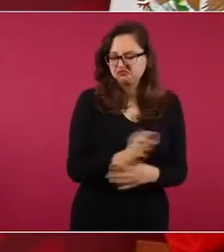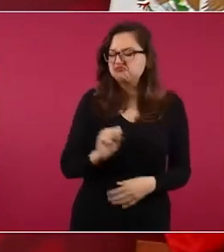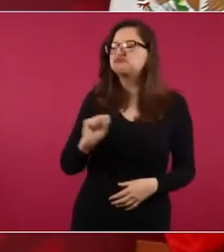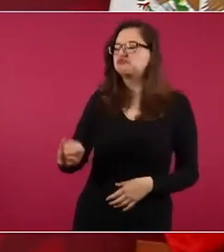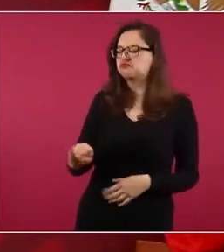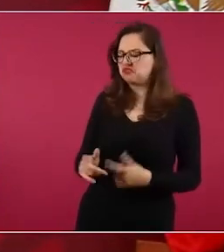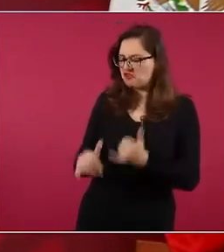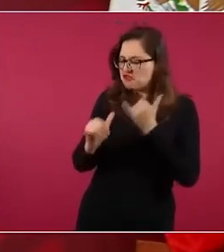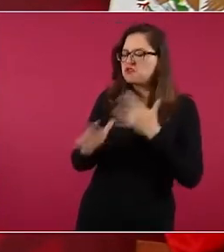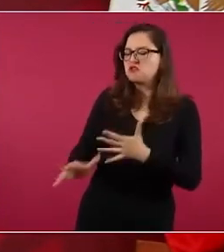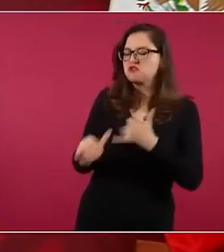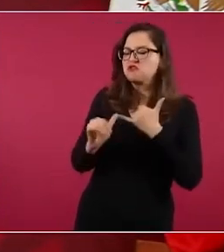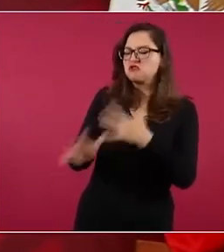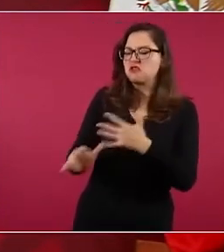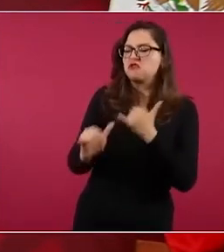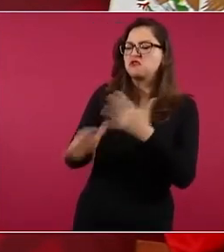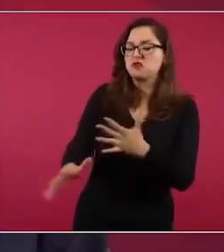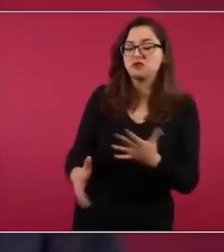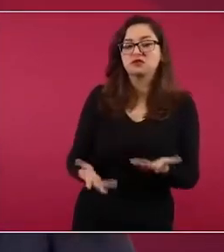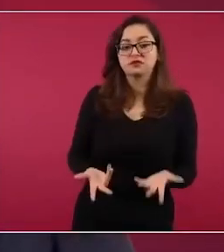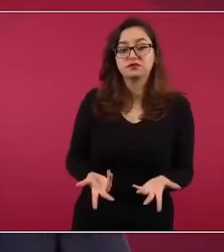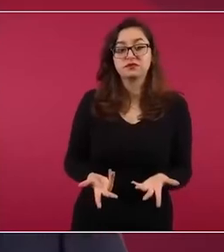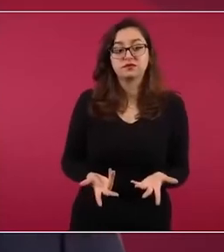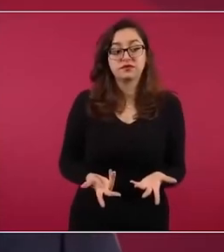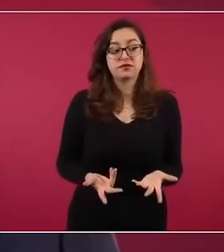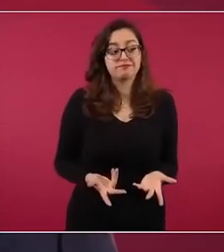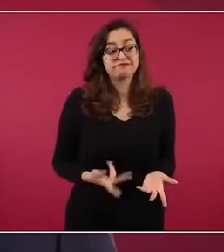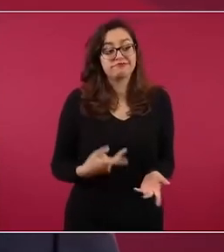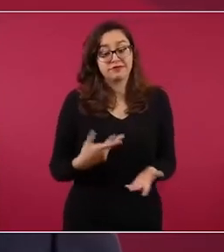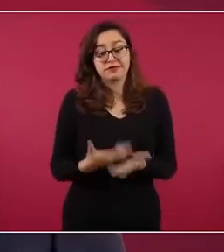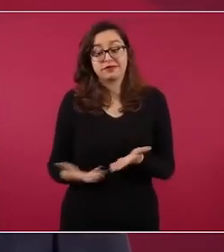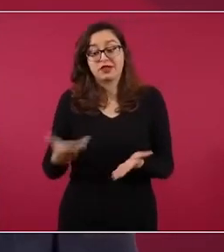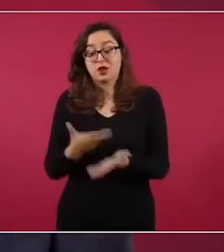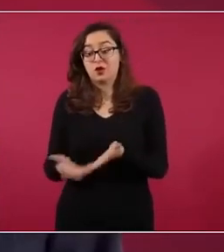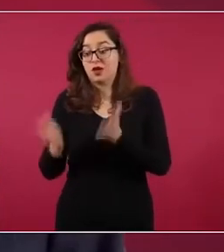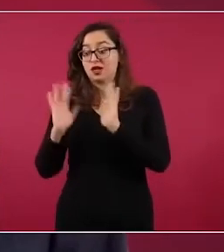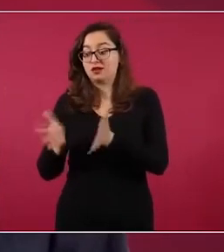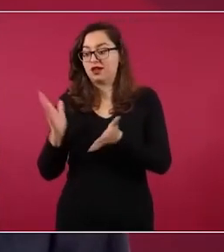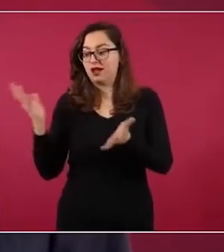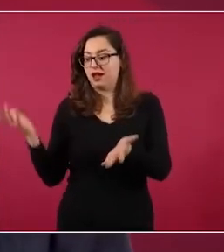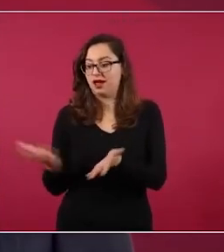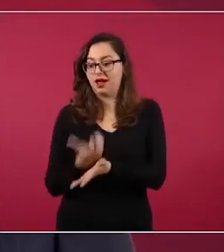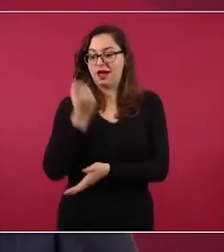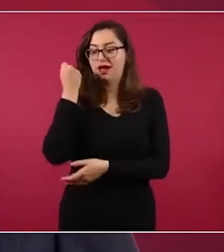Aunque no pudieron evitar que lo ganaran. Nada más que, como me dijo un campesino